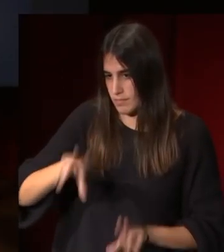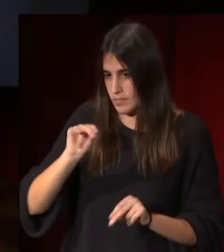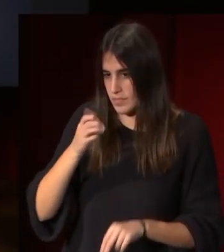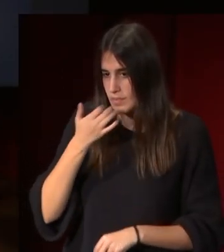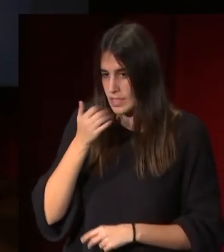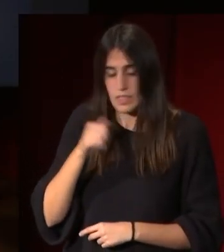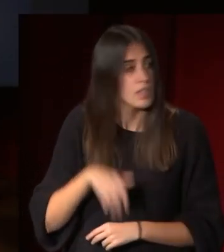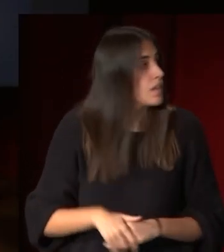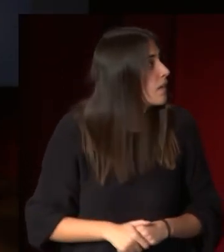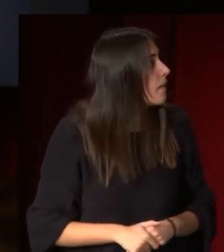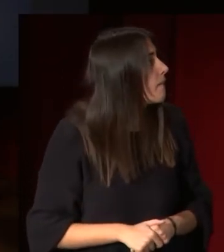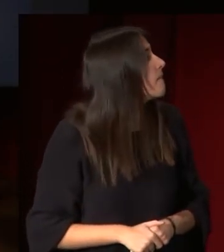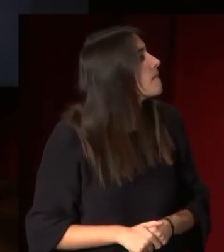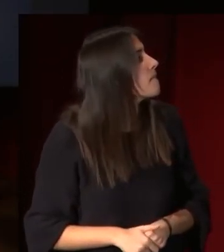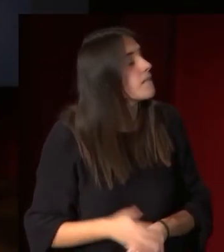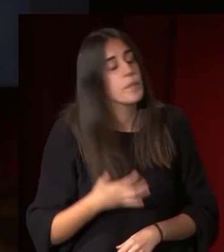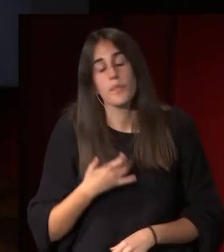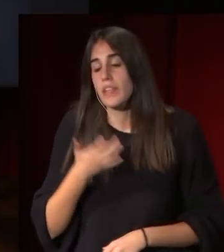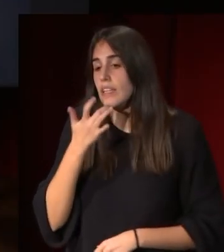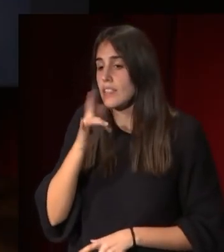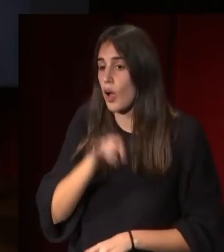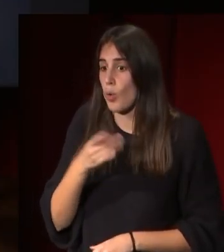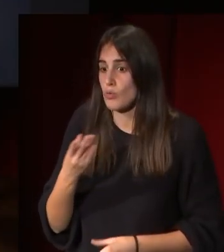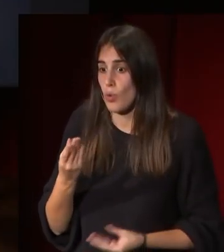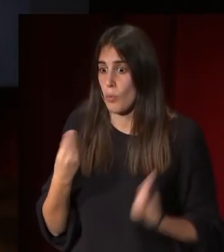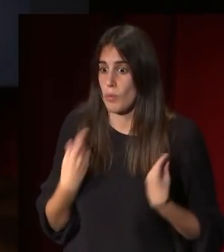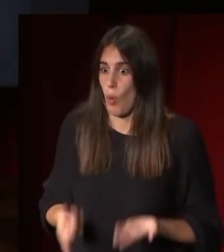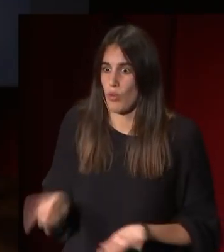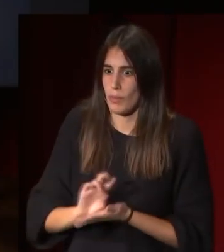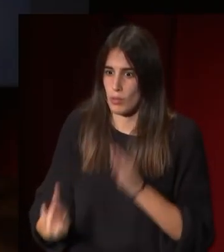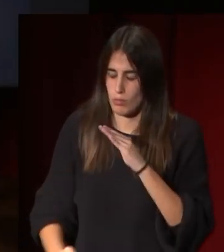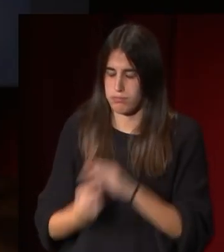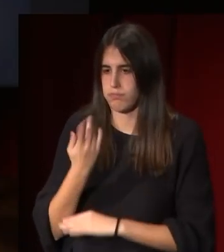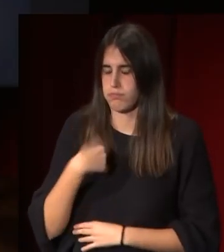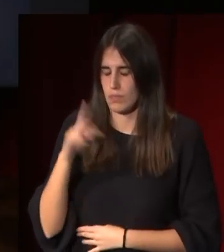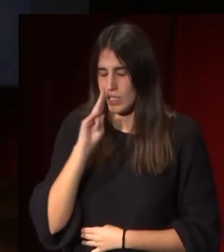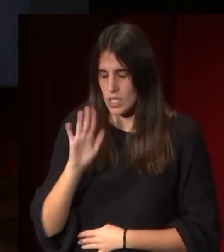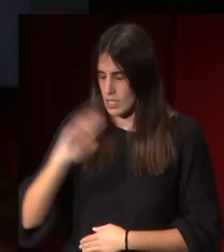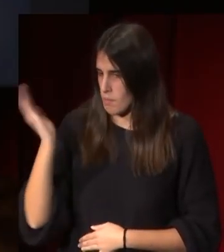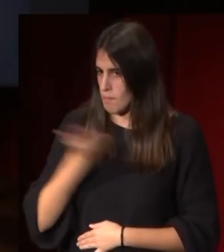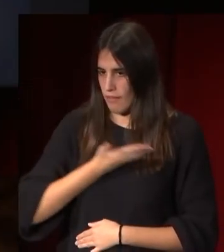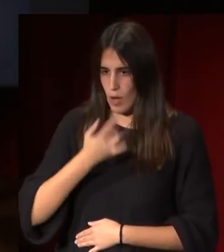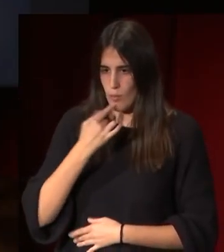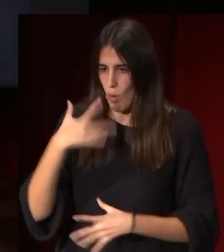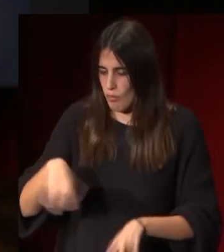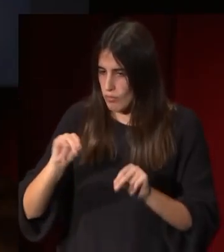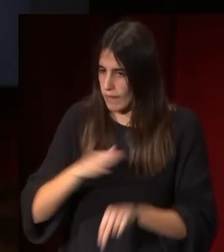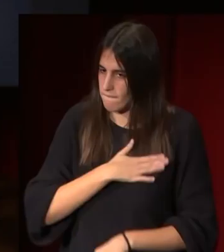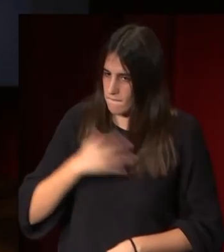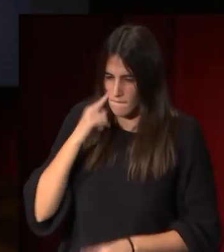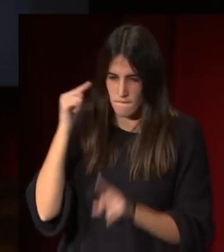cabeza sería para él un desdoro porque no podría concebir una obra sin terminar pero digamos que las circunstancias mandan la obra vino